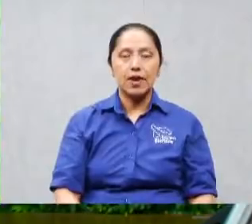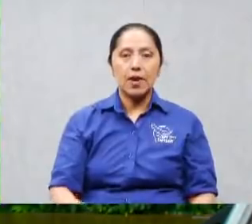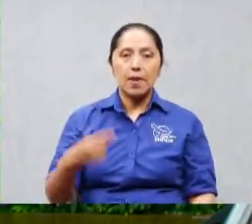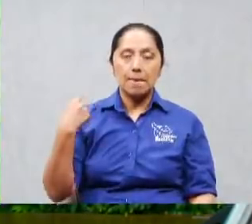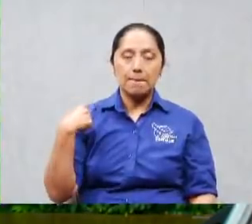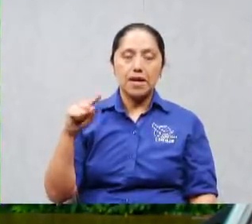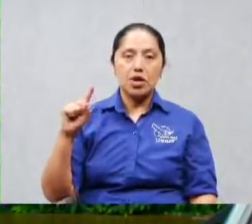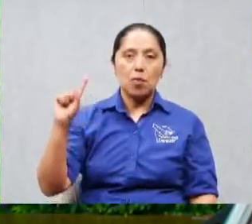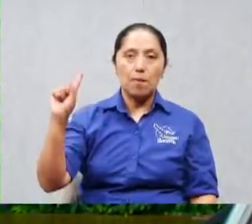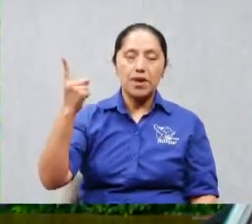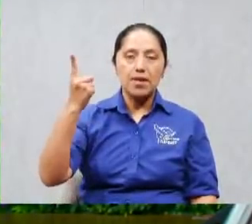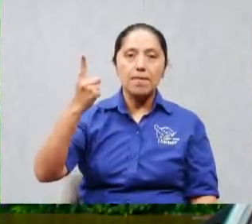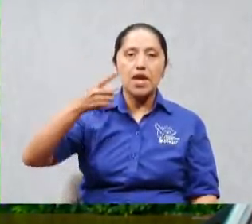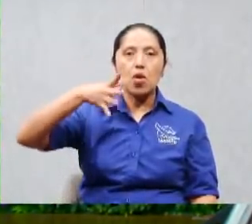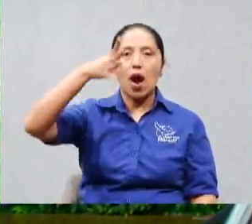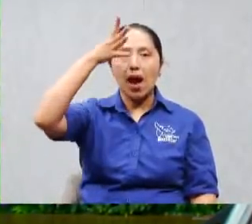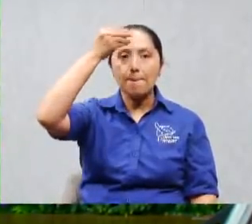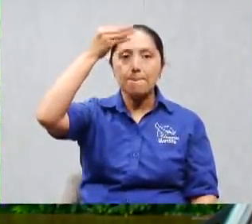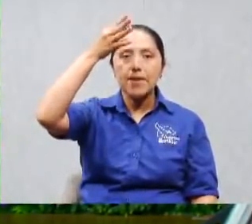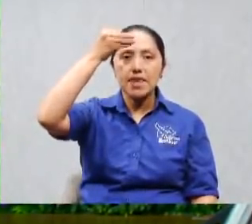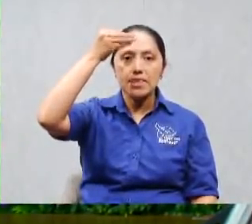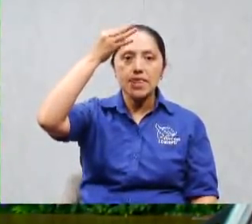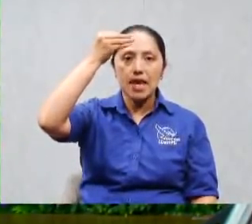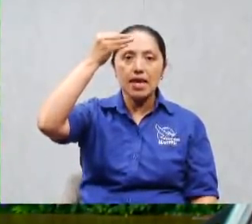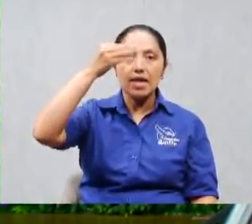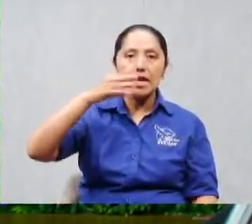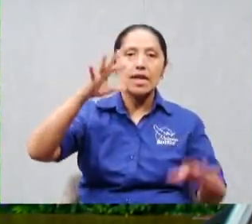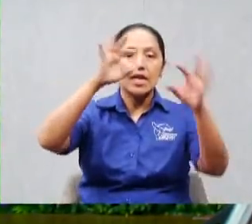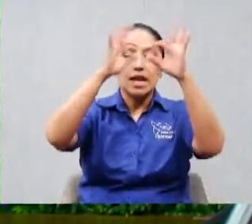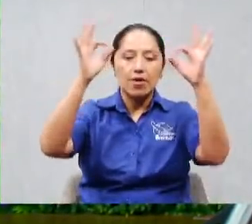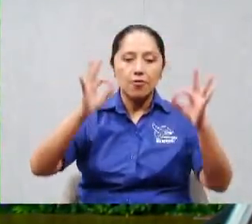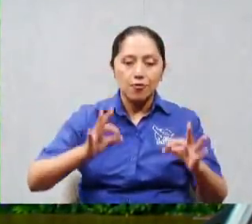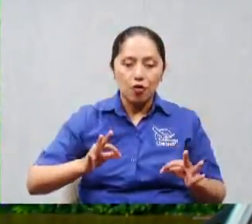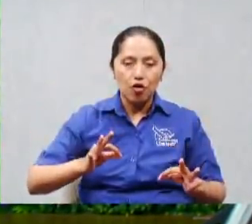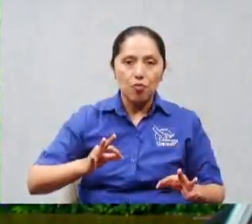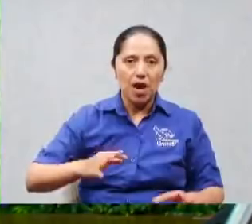su manera antigua de pensar aún evangélica